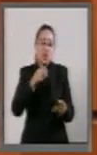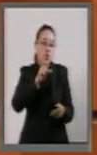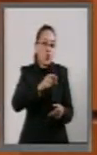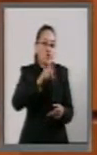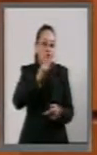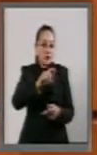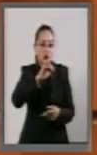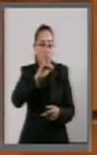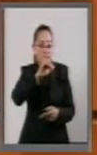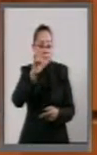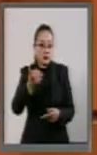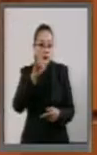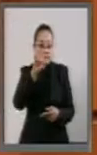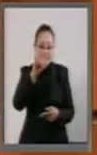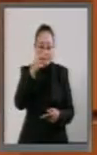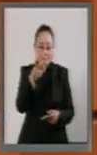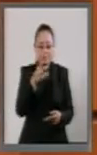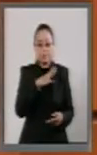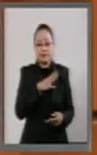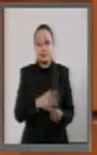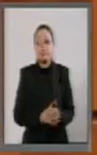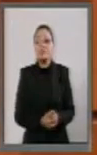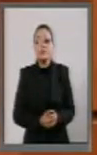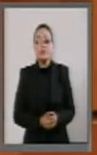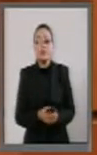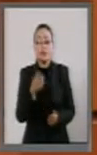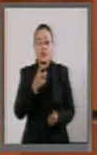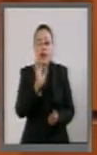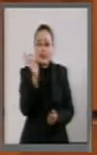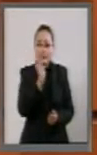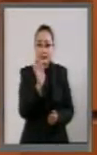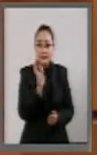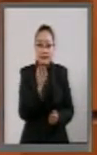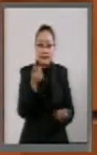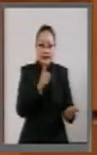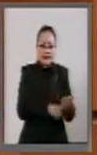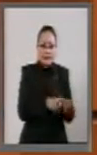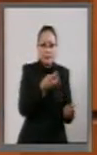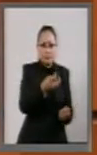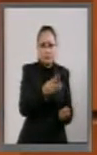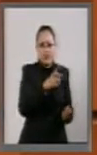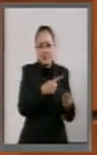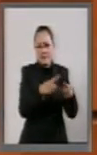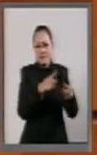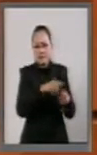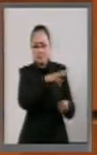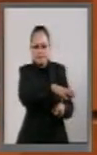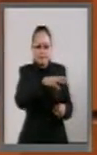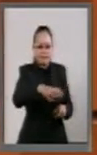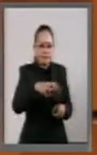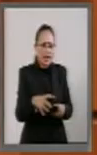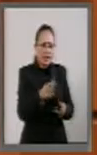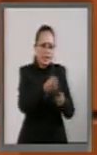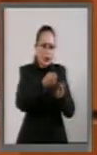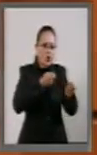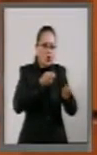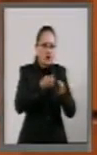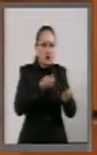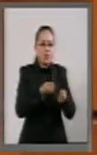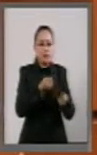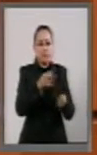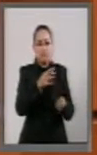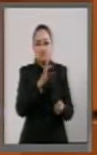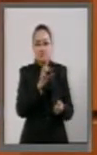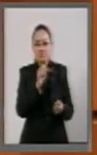En los casos en que las contralorías, en que los órganos de control hicieran